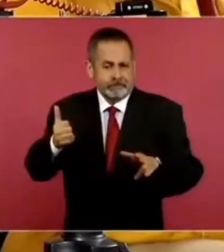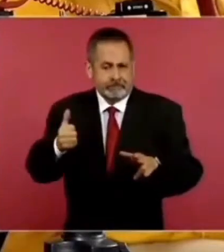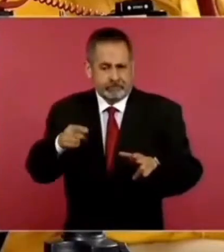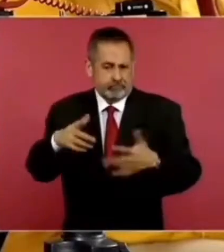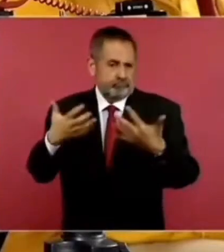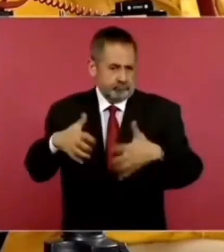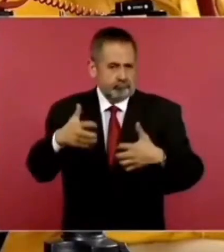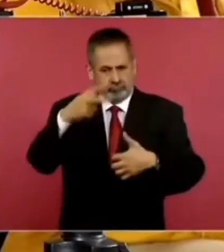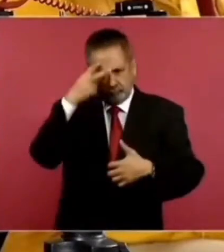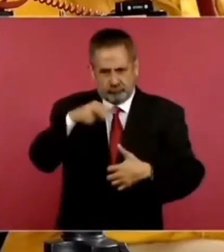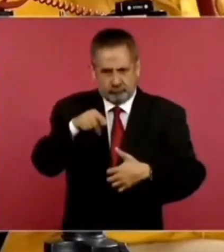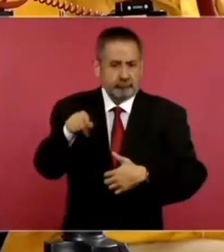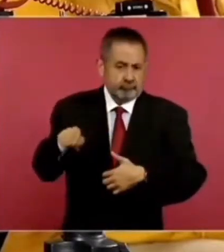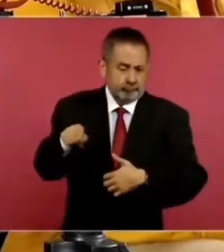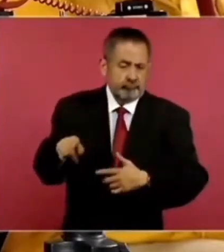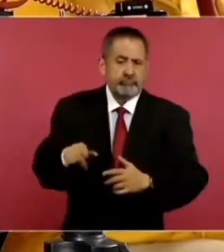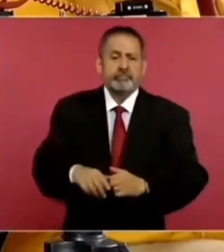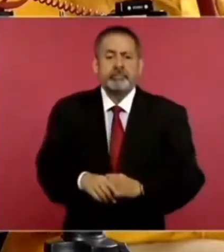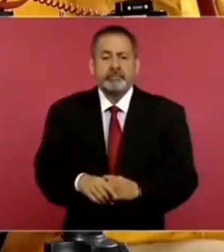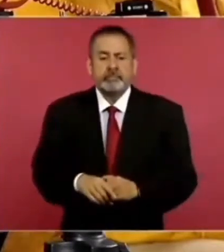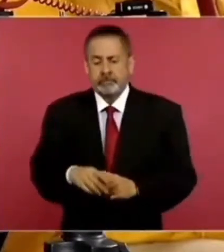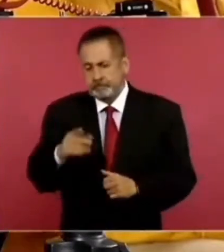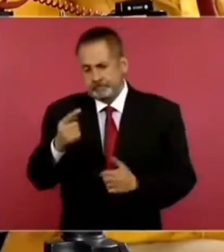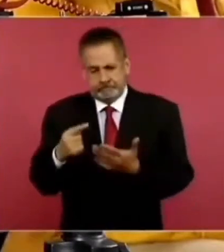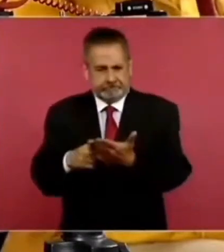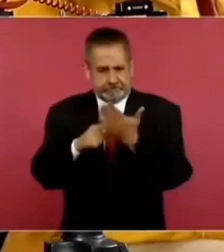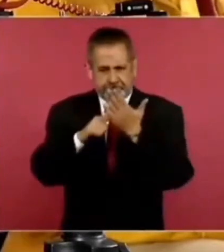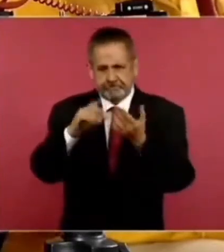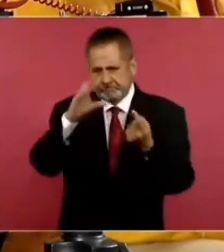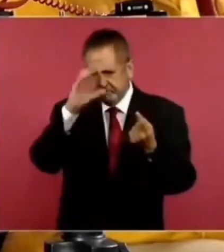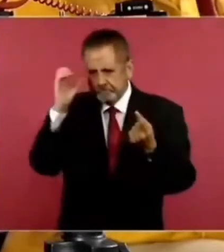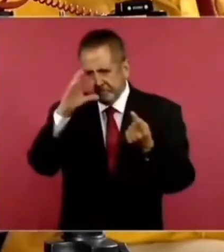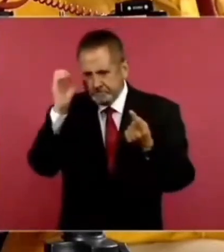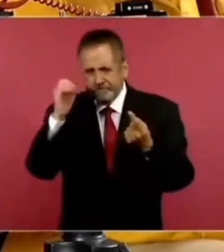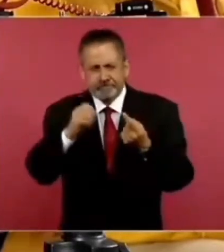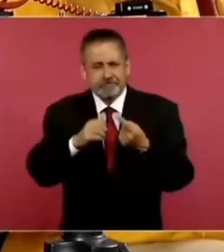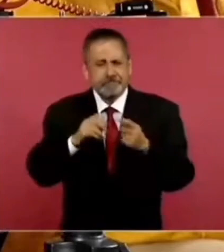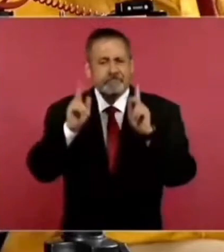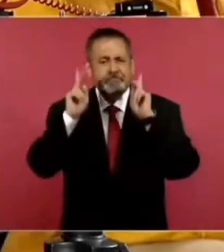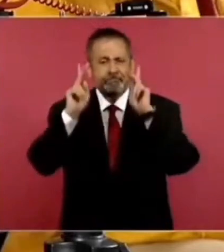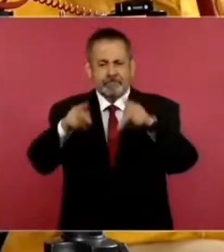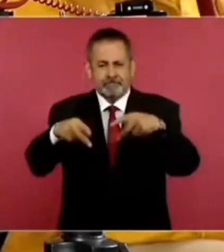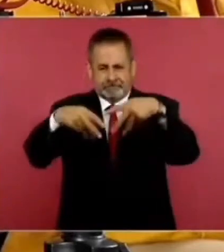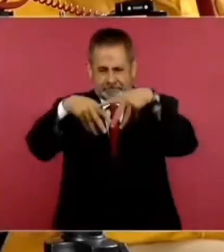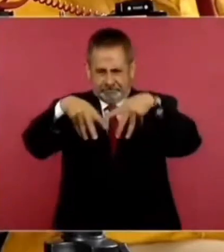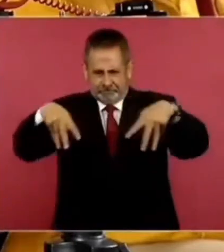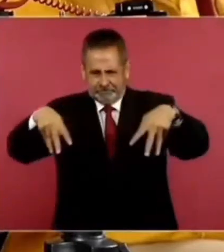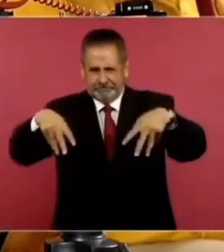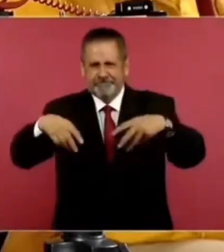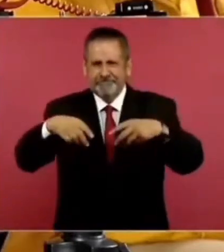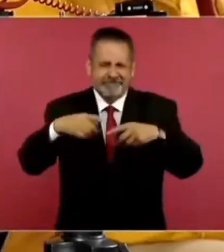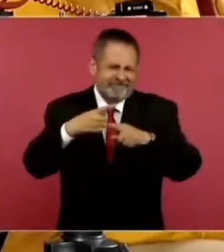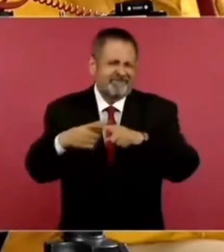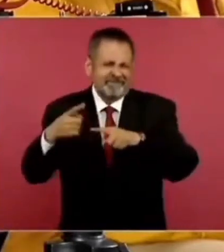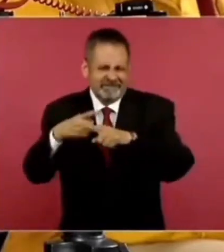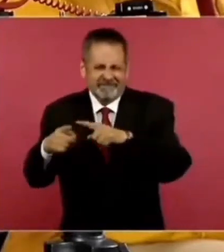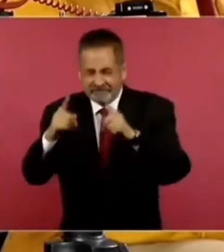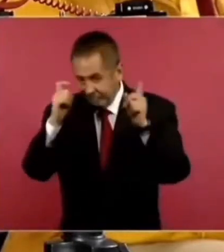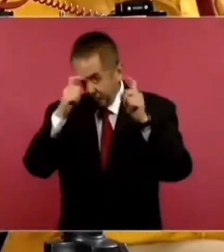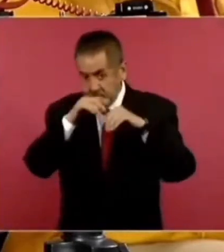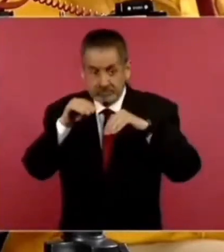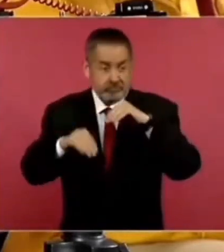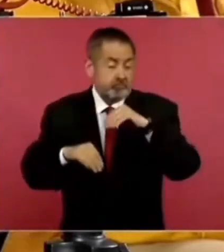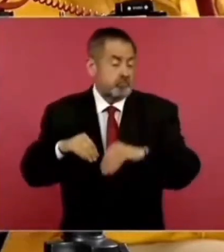empresa mexicana, y me platicaba, me enseñó fotos de los puentes tirantados, de los cables, de la complejidad del